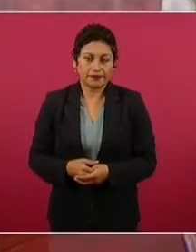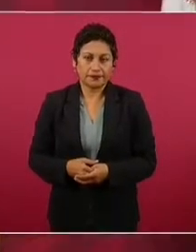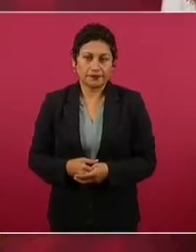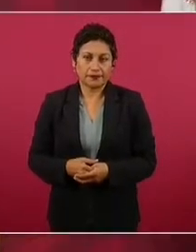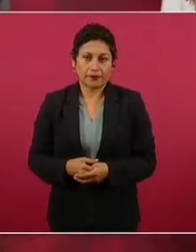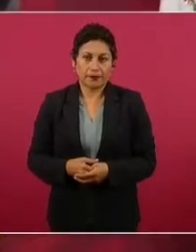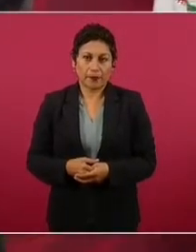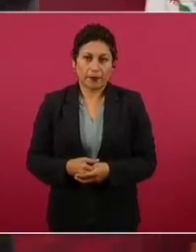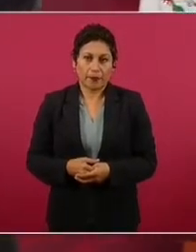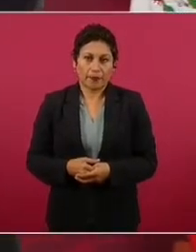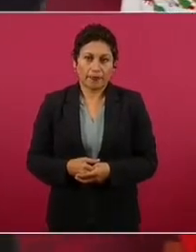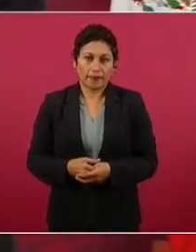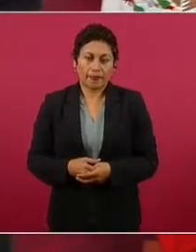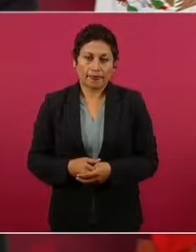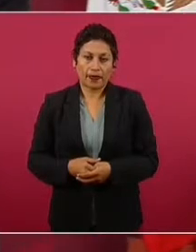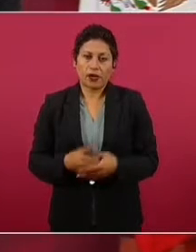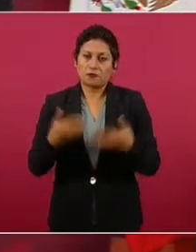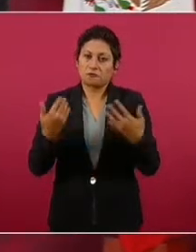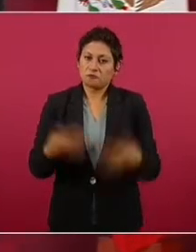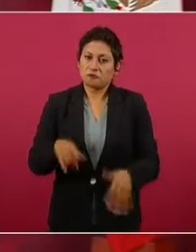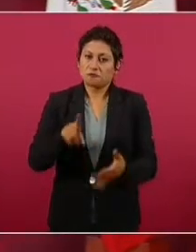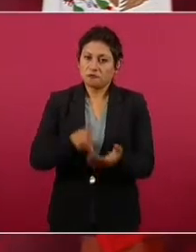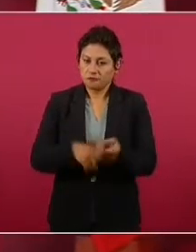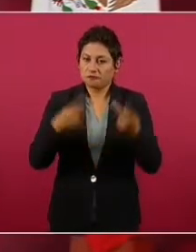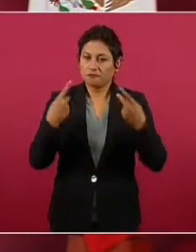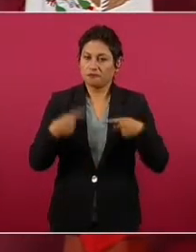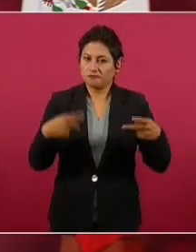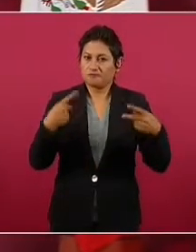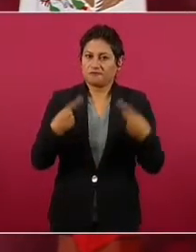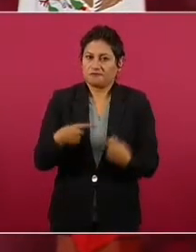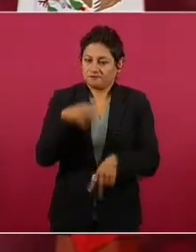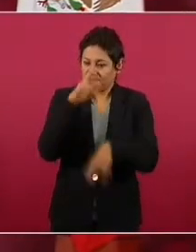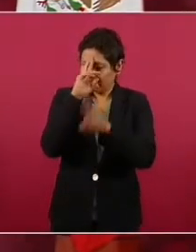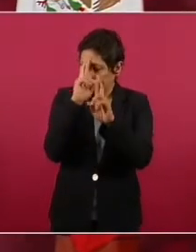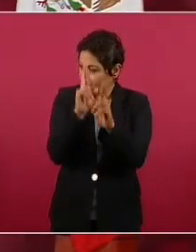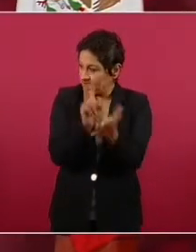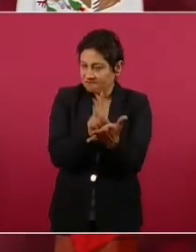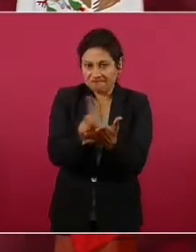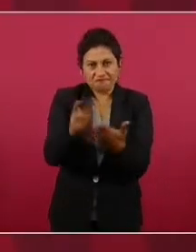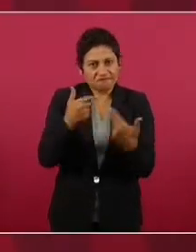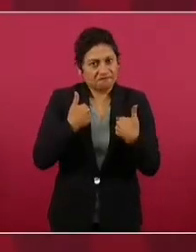más respeto a los derechos humanos,